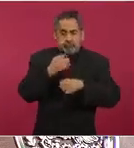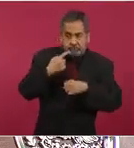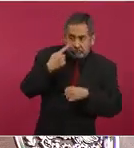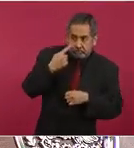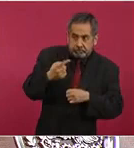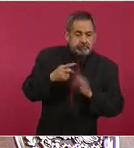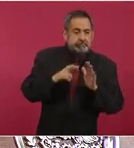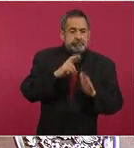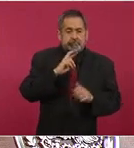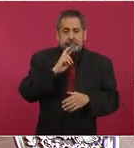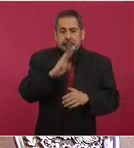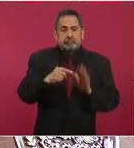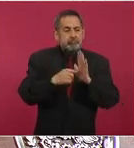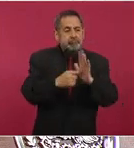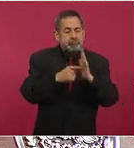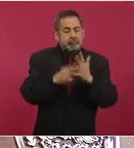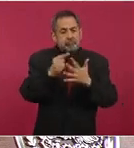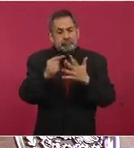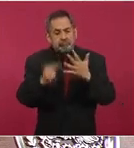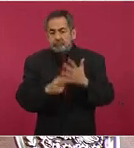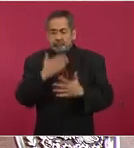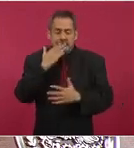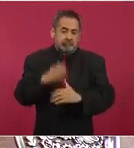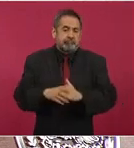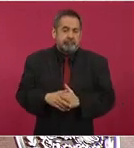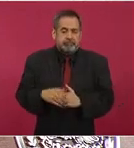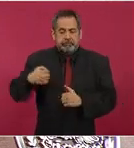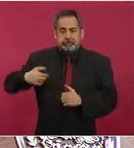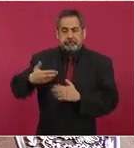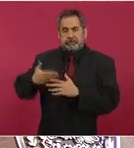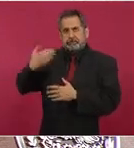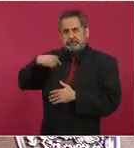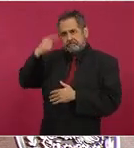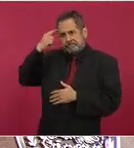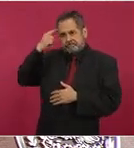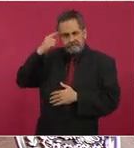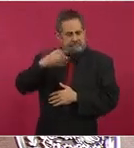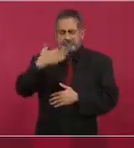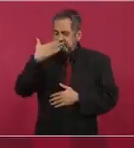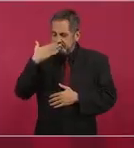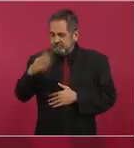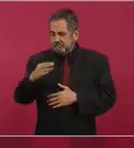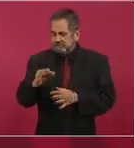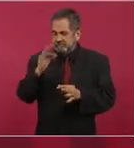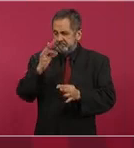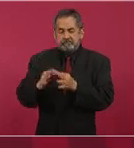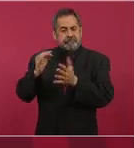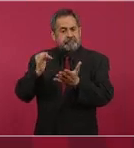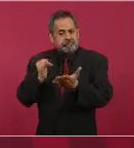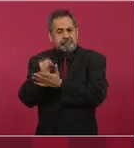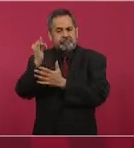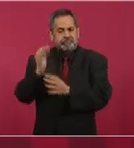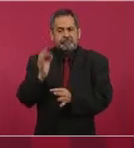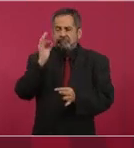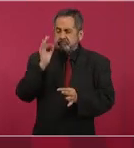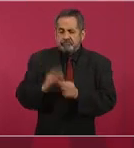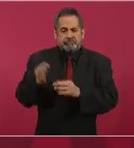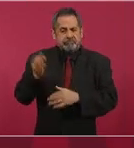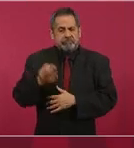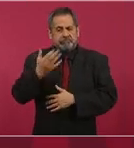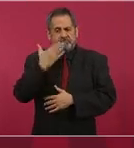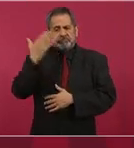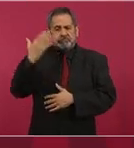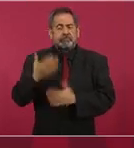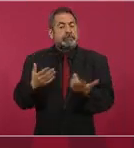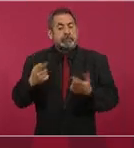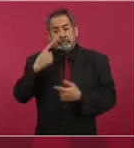obteniendo, consideramos que fue una acertada decisión, la Marina